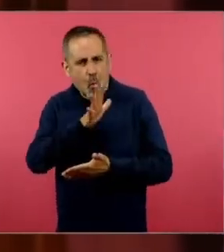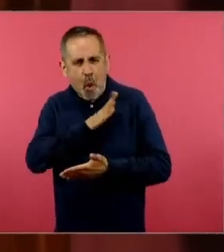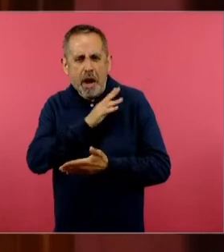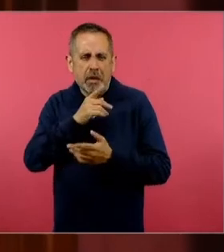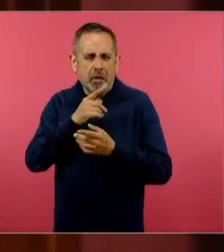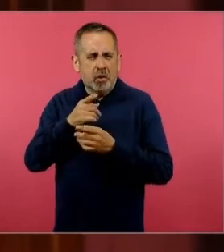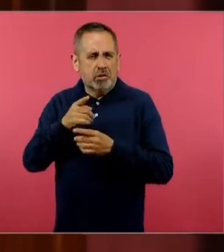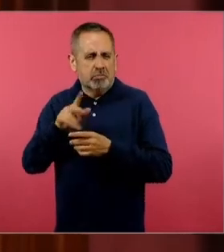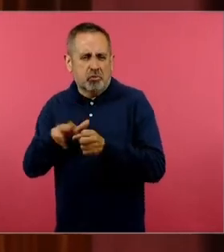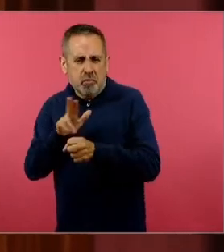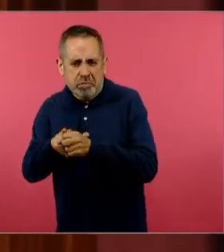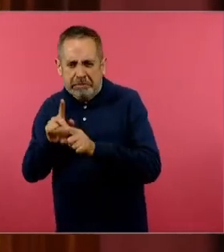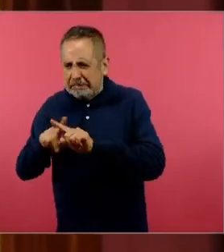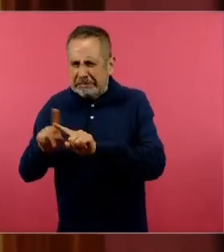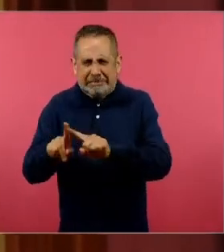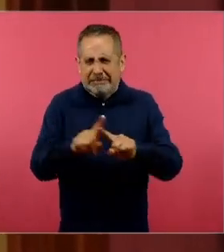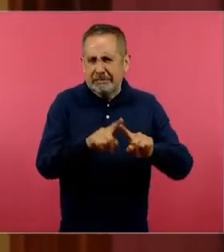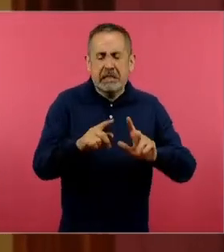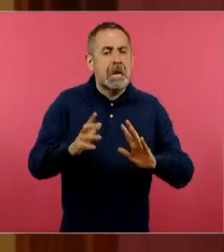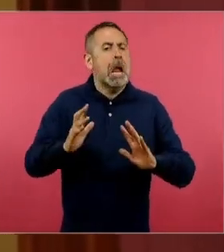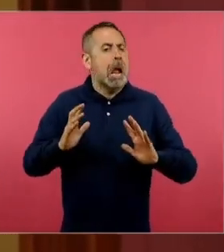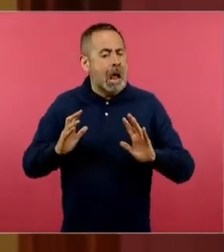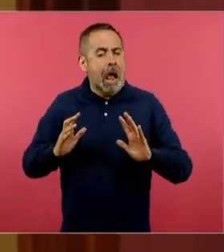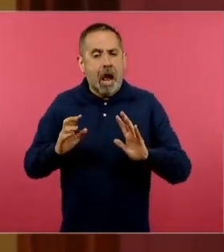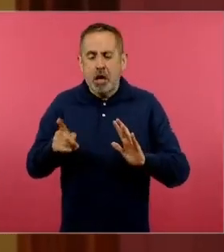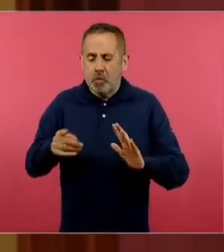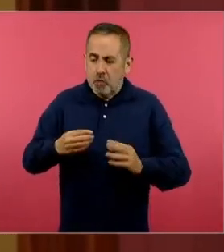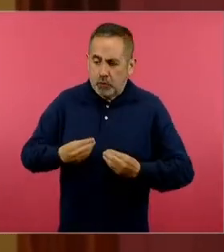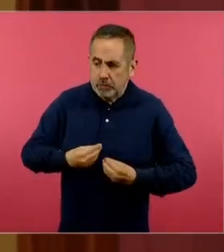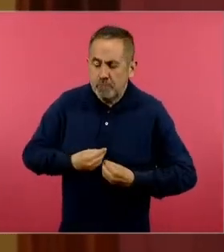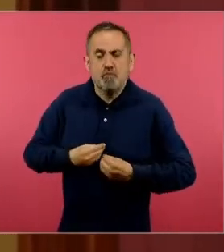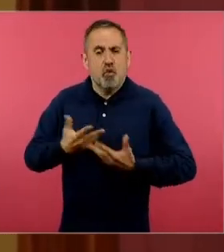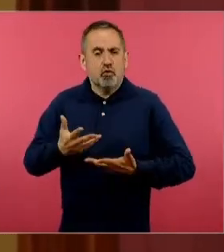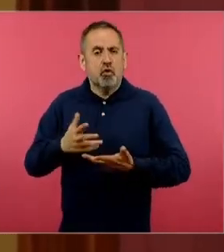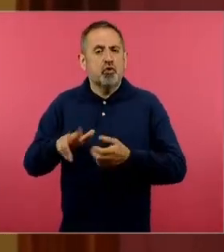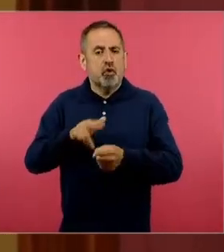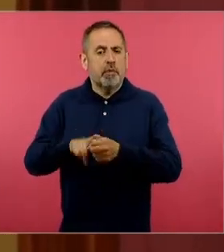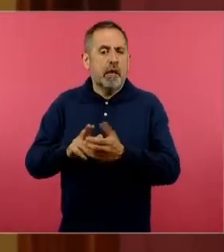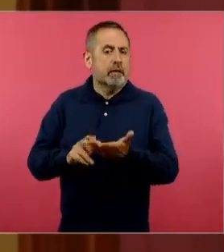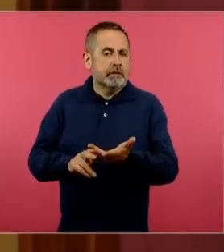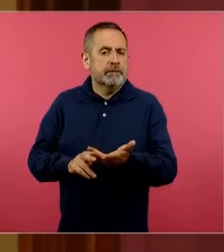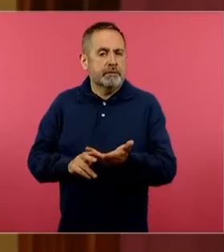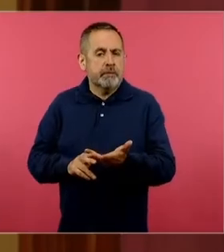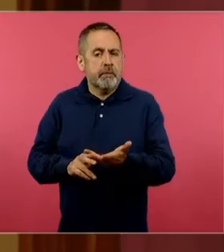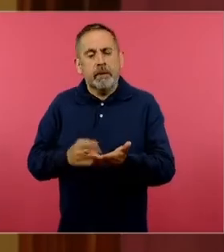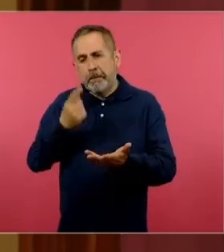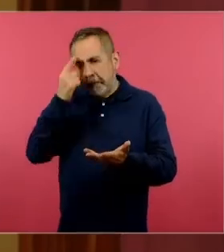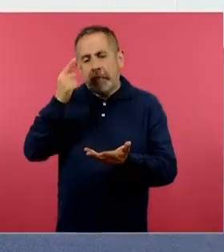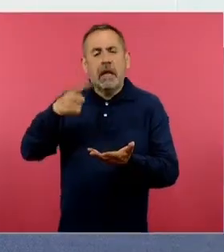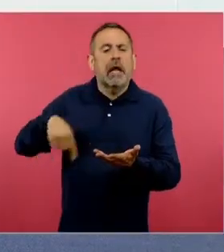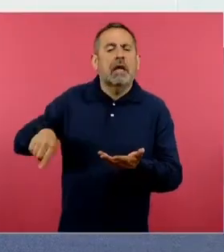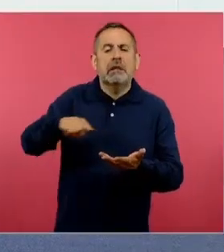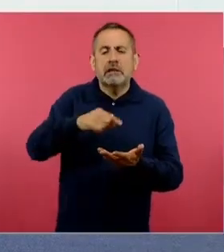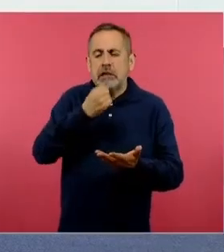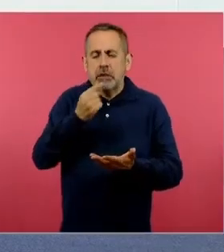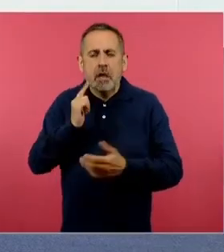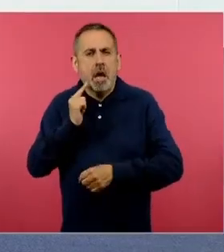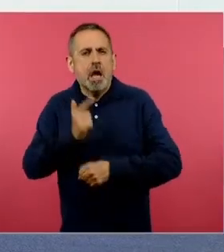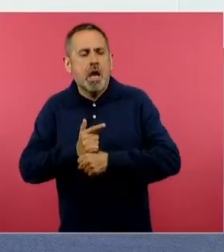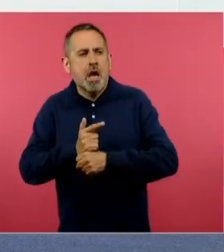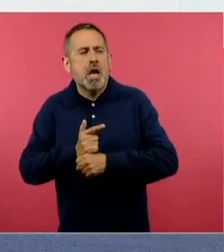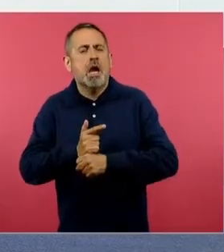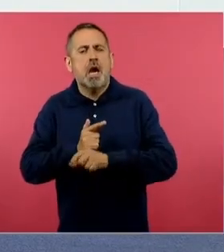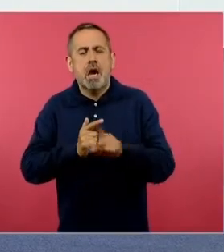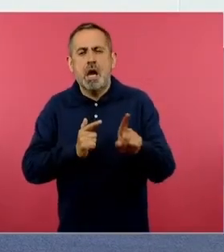y cómo ellos expresan esas emociones, precisamente para que los niños puedan identificar esa parte del